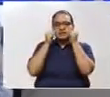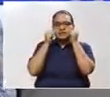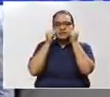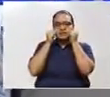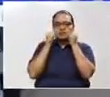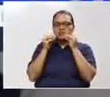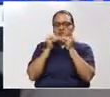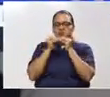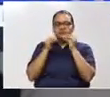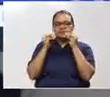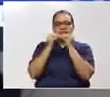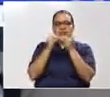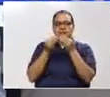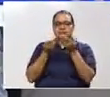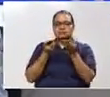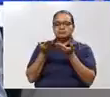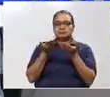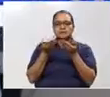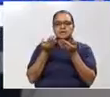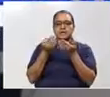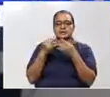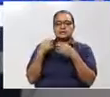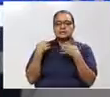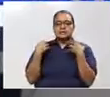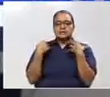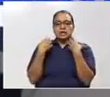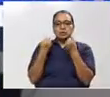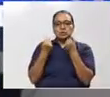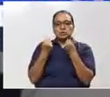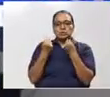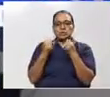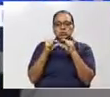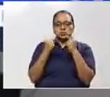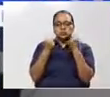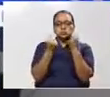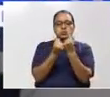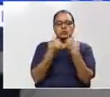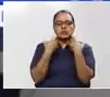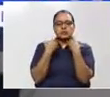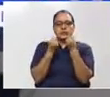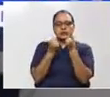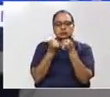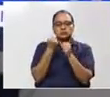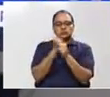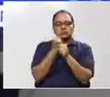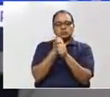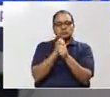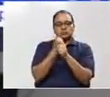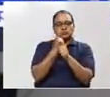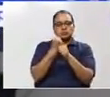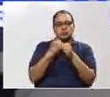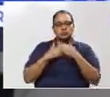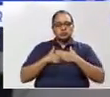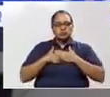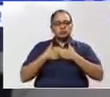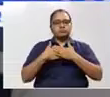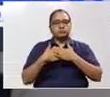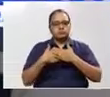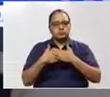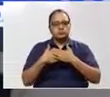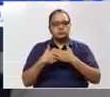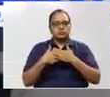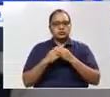más contundente al sector de la salud. Es este sector el que está en precario, que está poniendo el pecho,